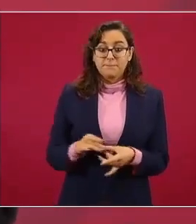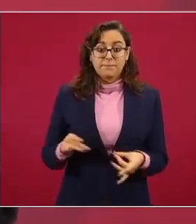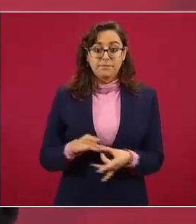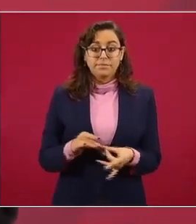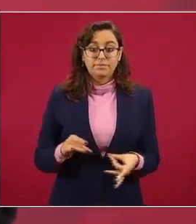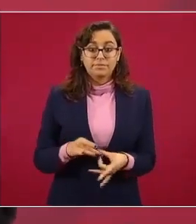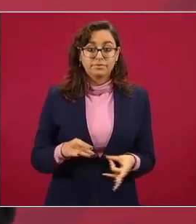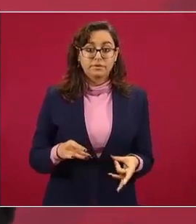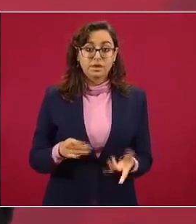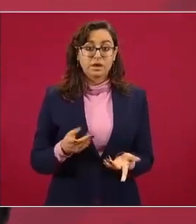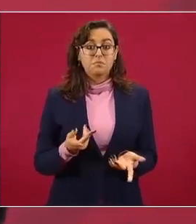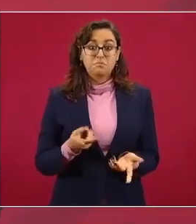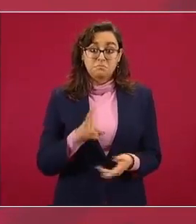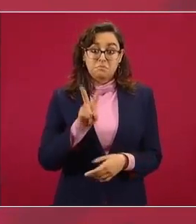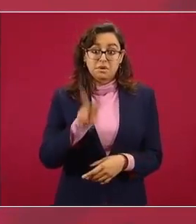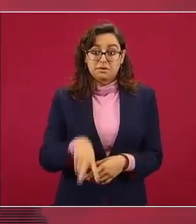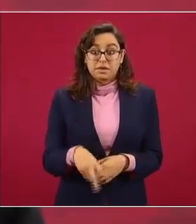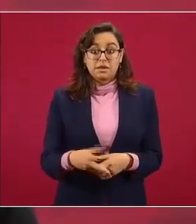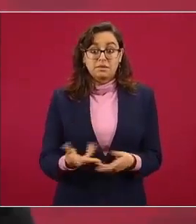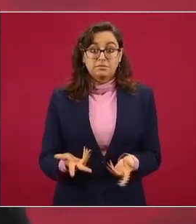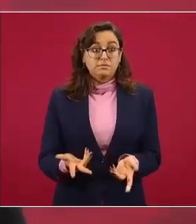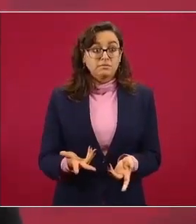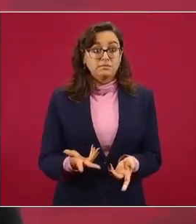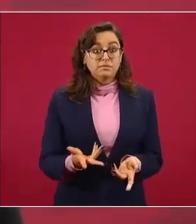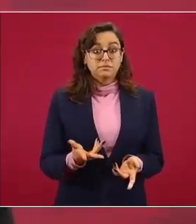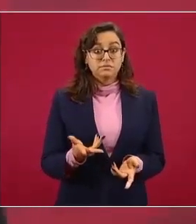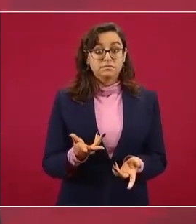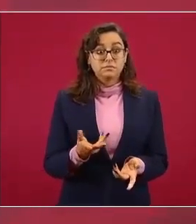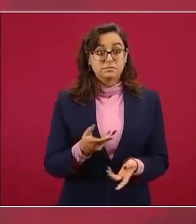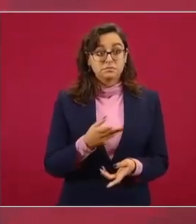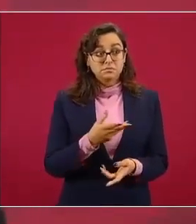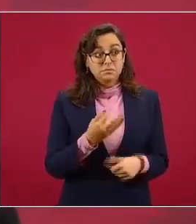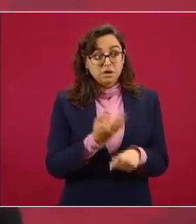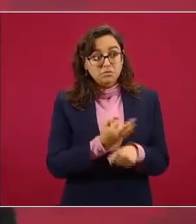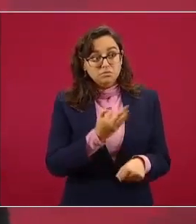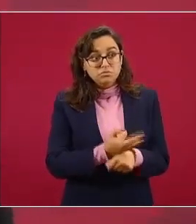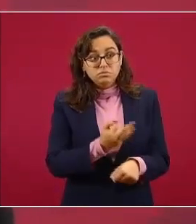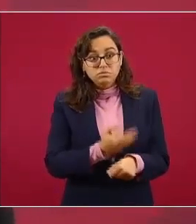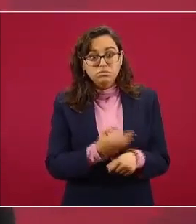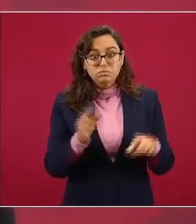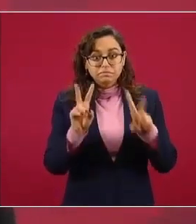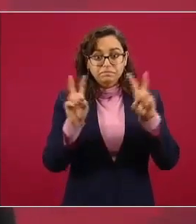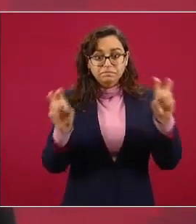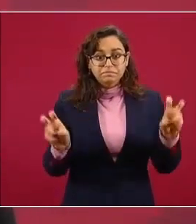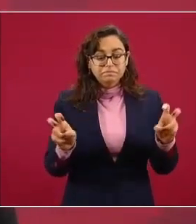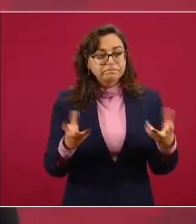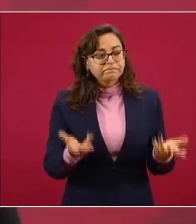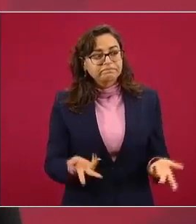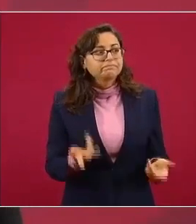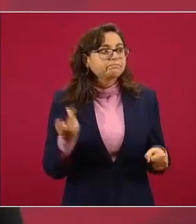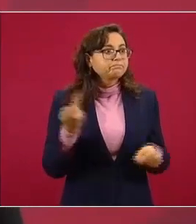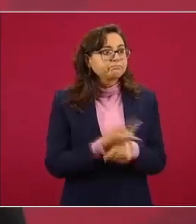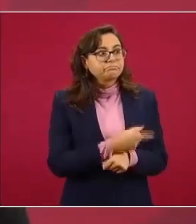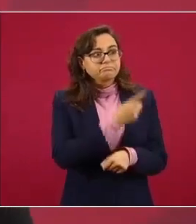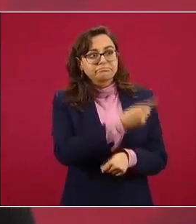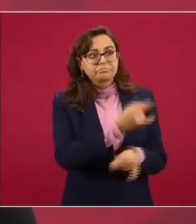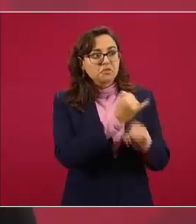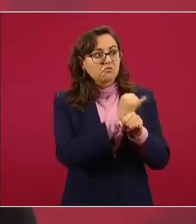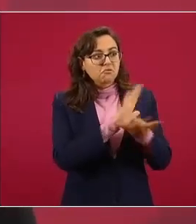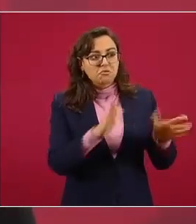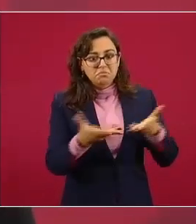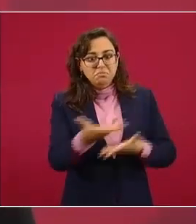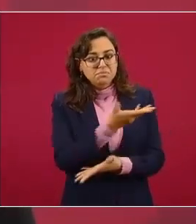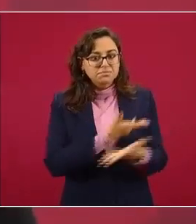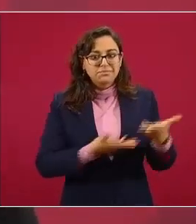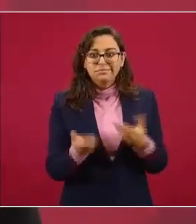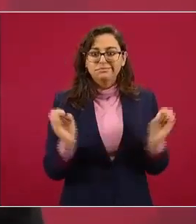que evidentemente en este caso pues no se observó ese elemento sustantivo que